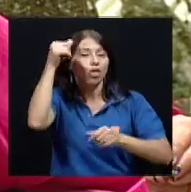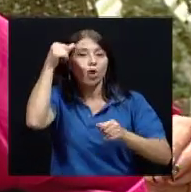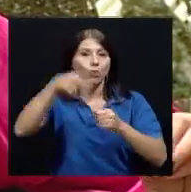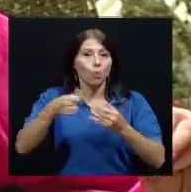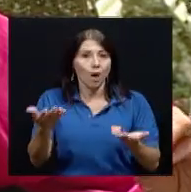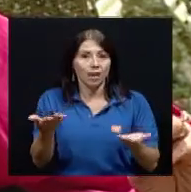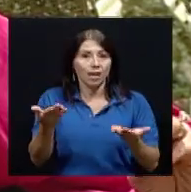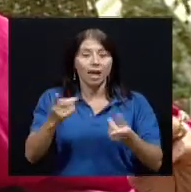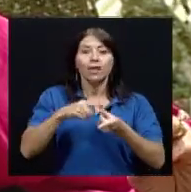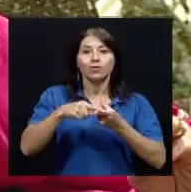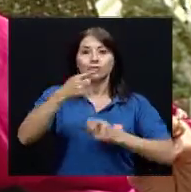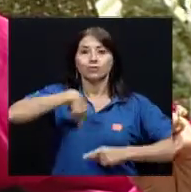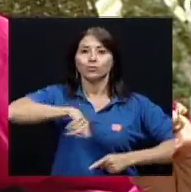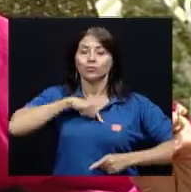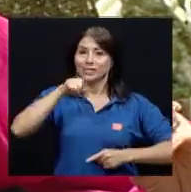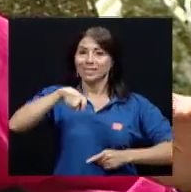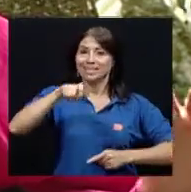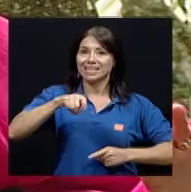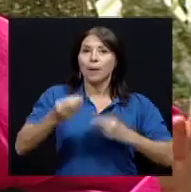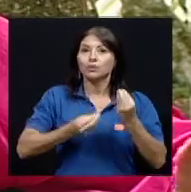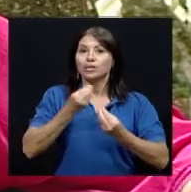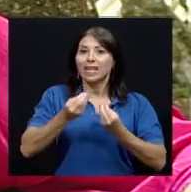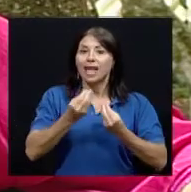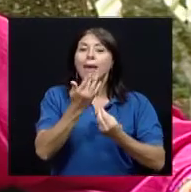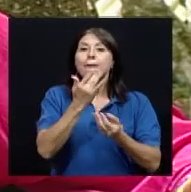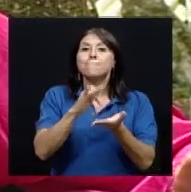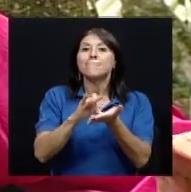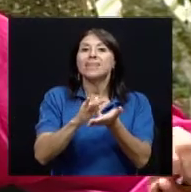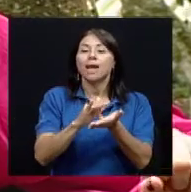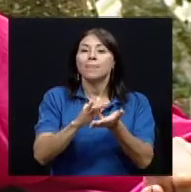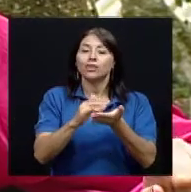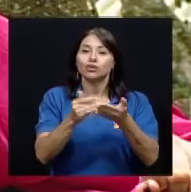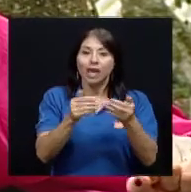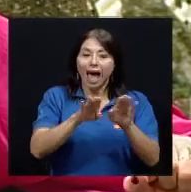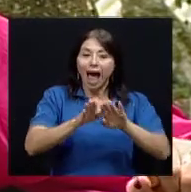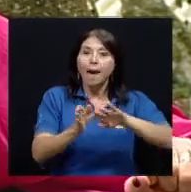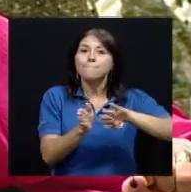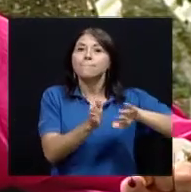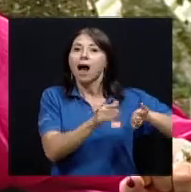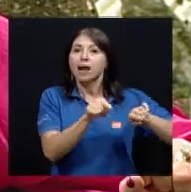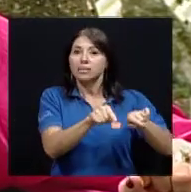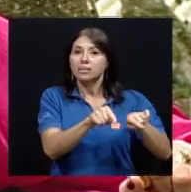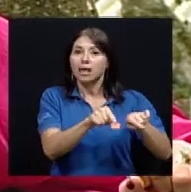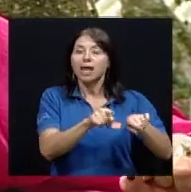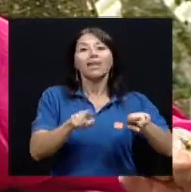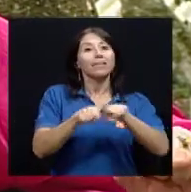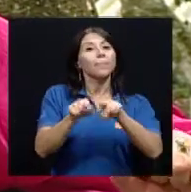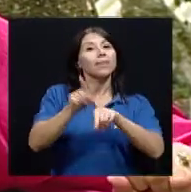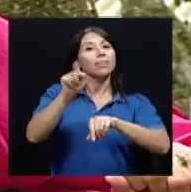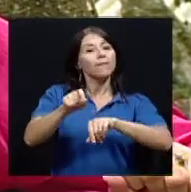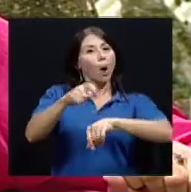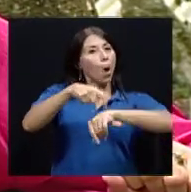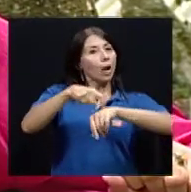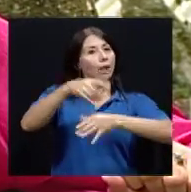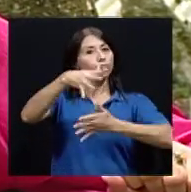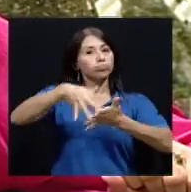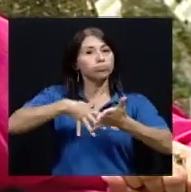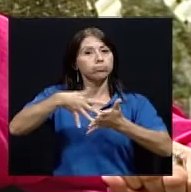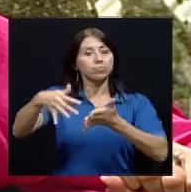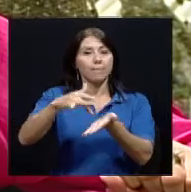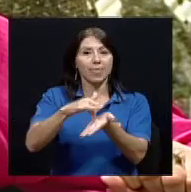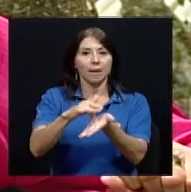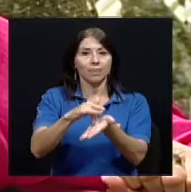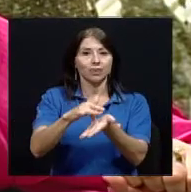no lo recuerda entonces necesitamos tenerlos por aparte y echar mano a un horario de medicamentos que eso también lo pueden hacer en las